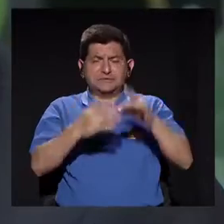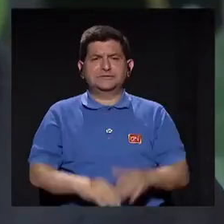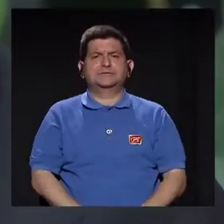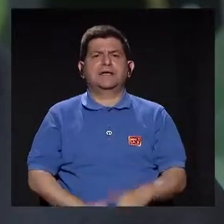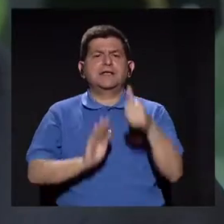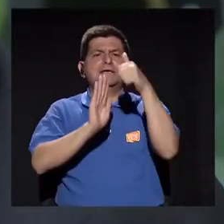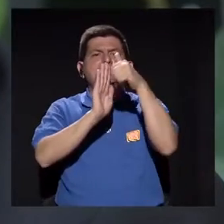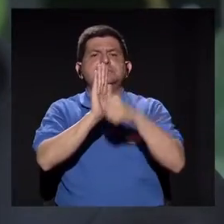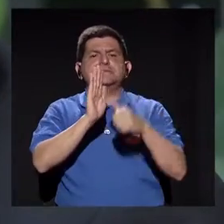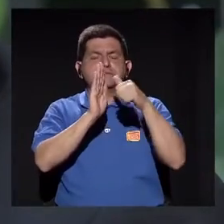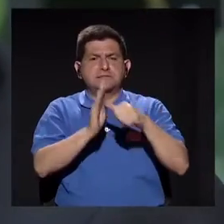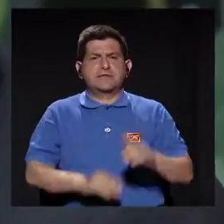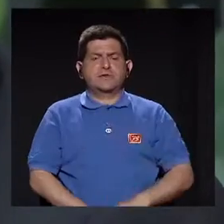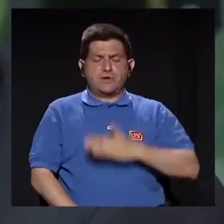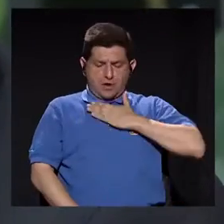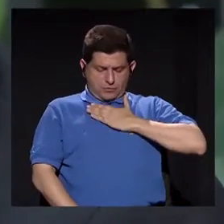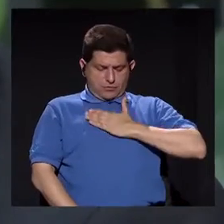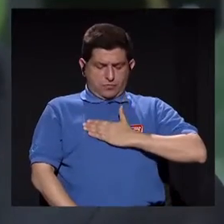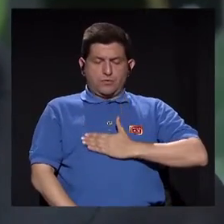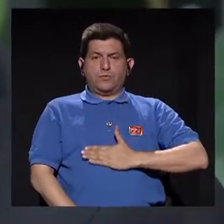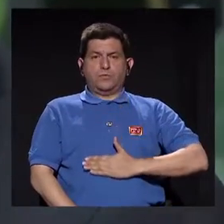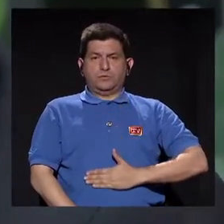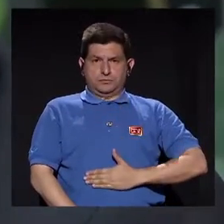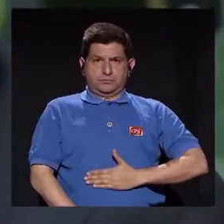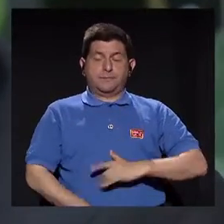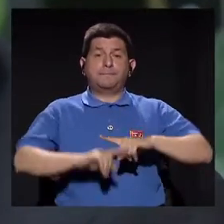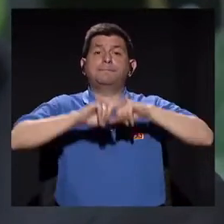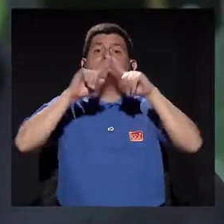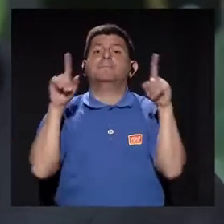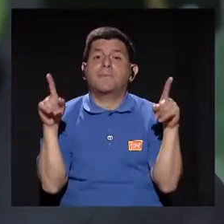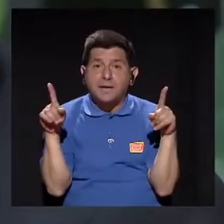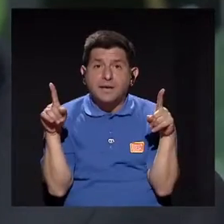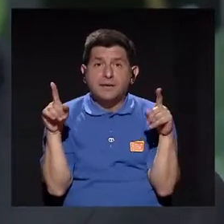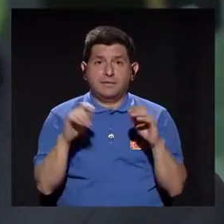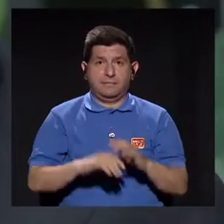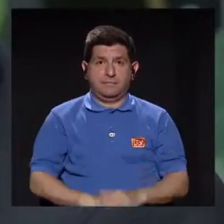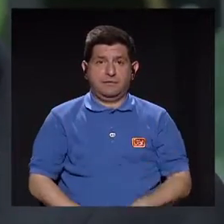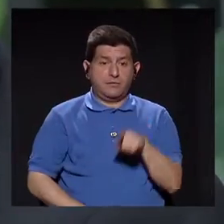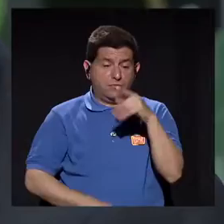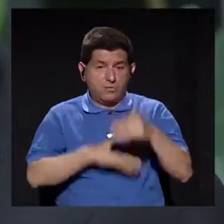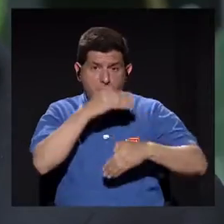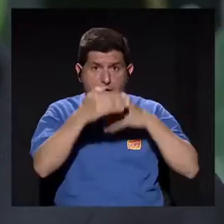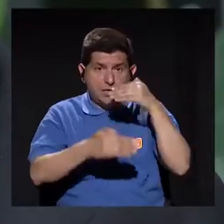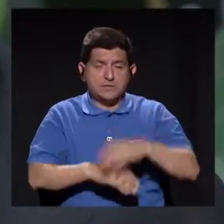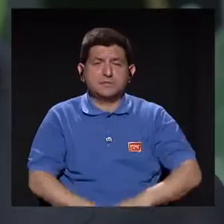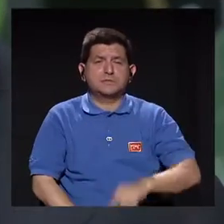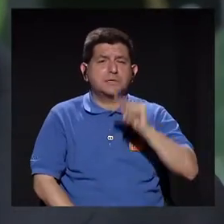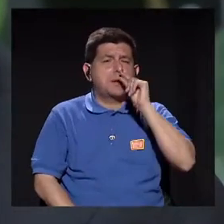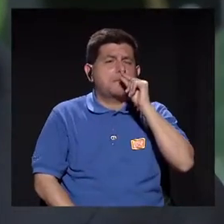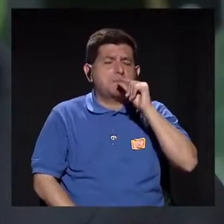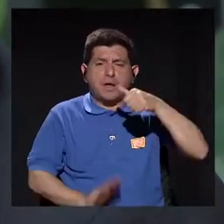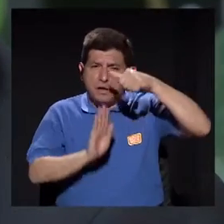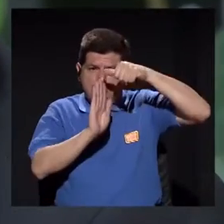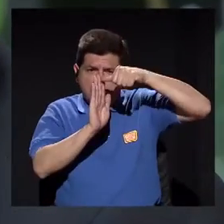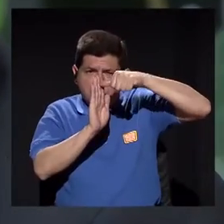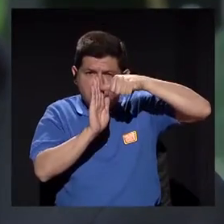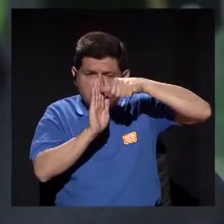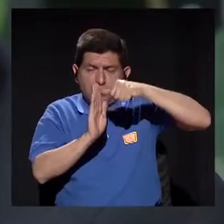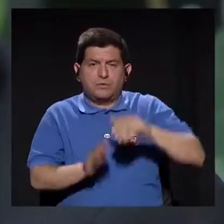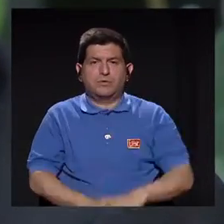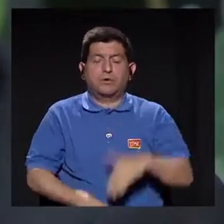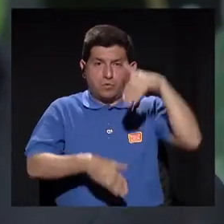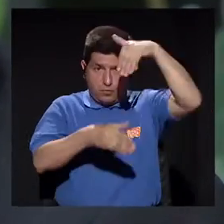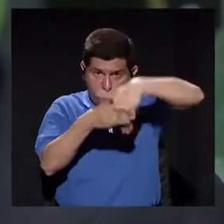a la cirugía de la cavidad abdominal. Sin embargo, este procedimiento mínimamente invasivo